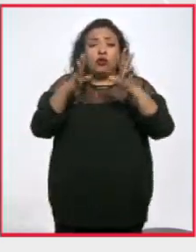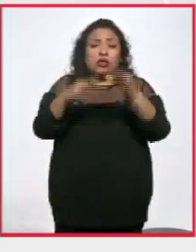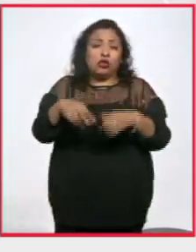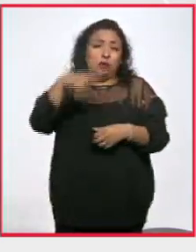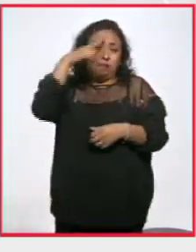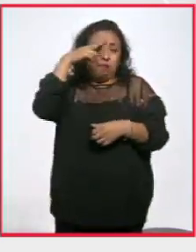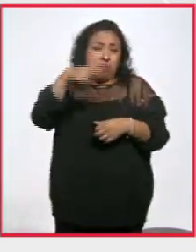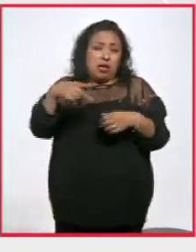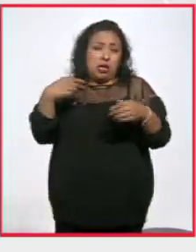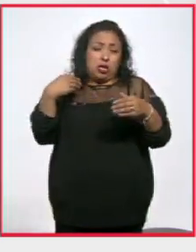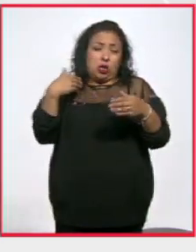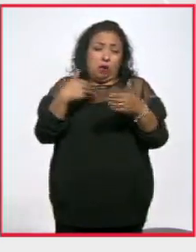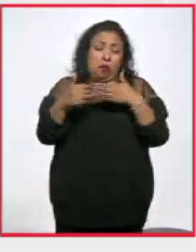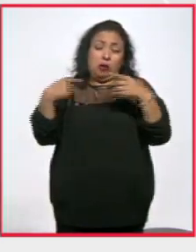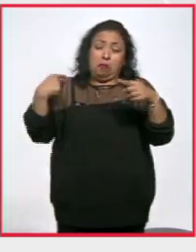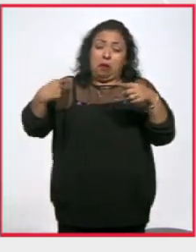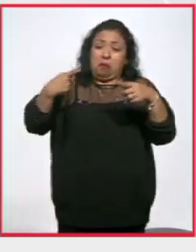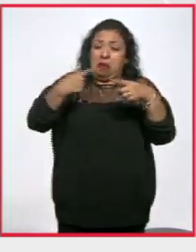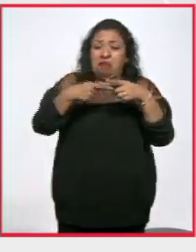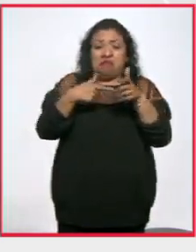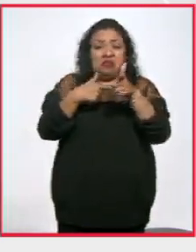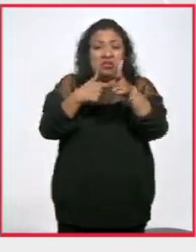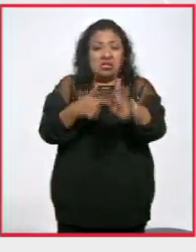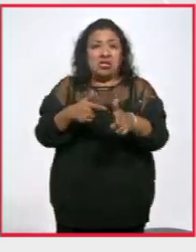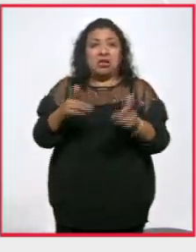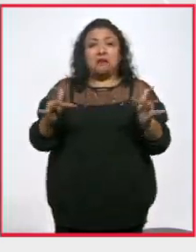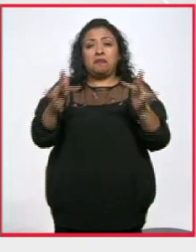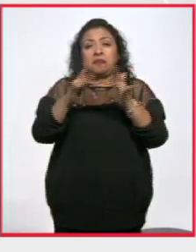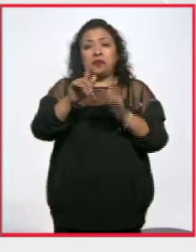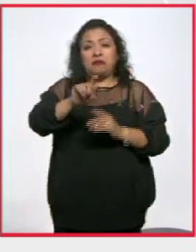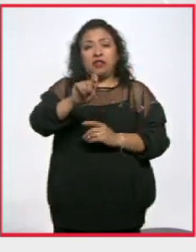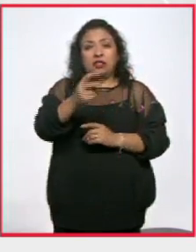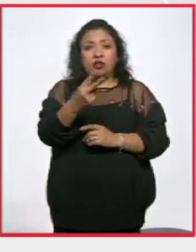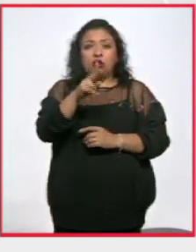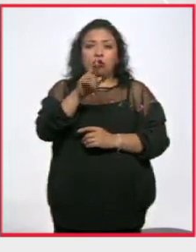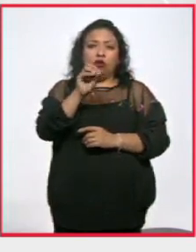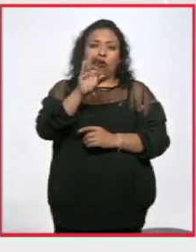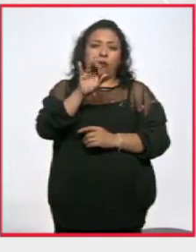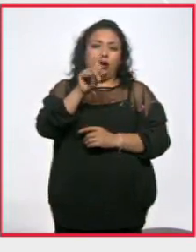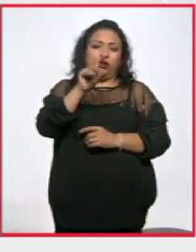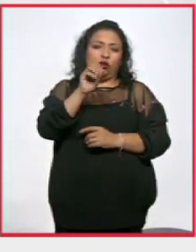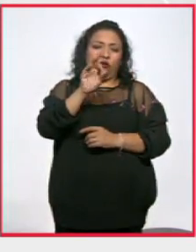México moderno. Para Canal 22, Roberto Frías.